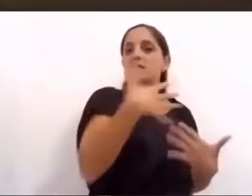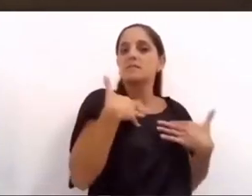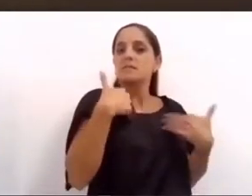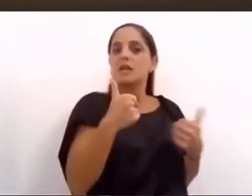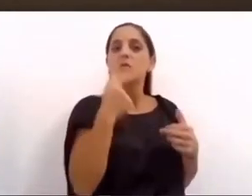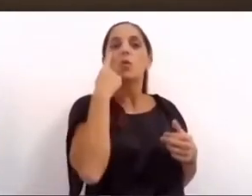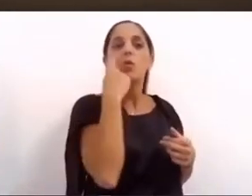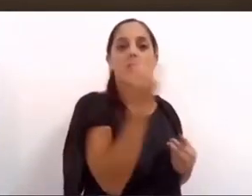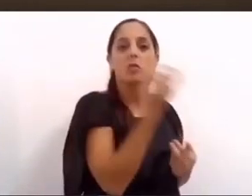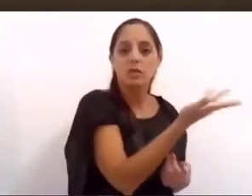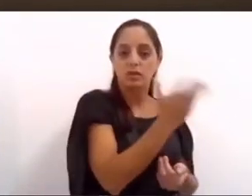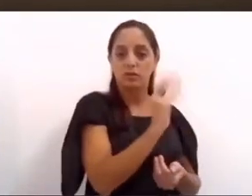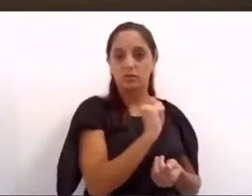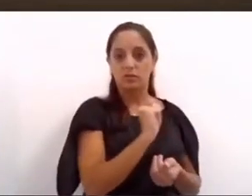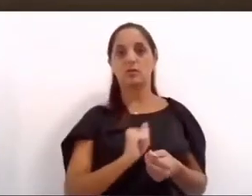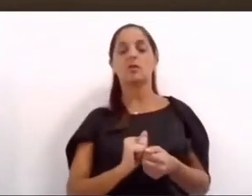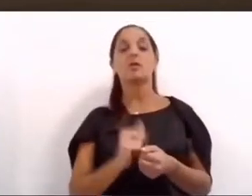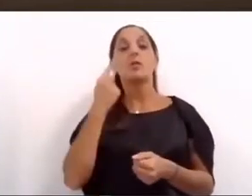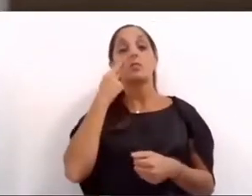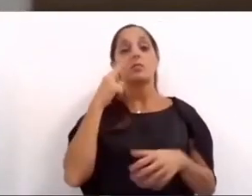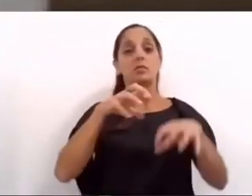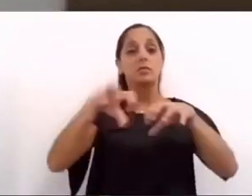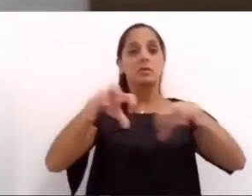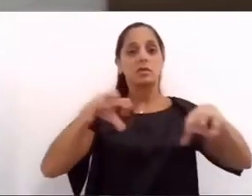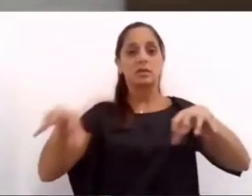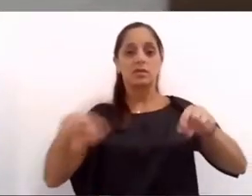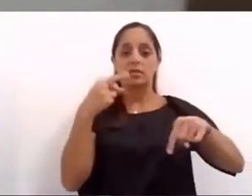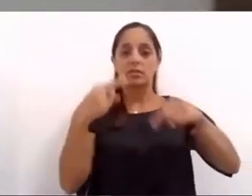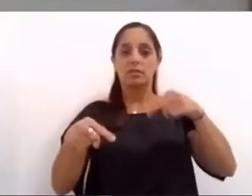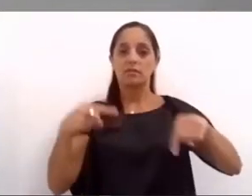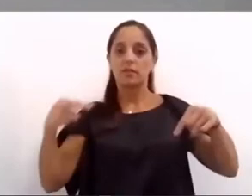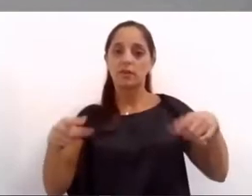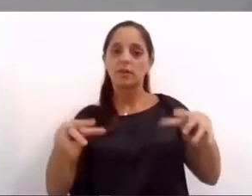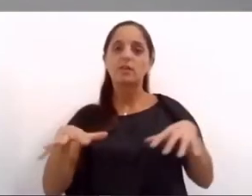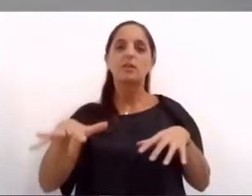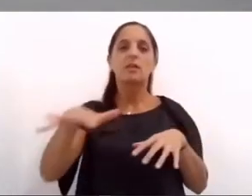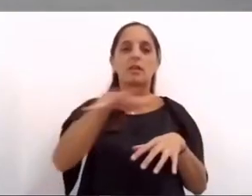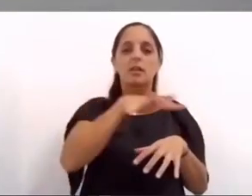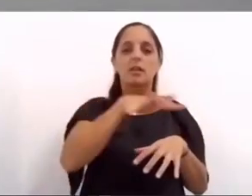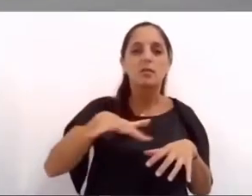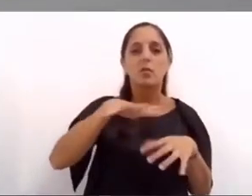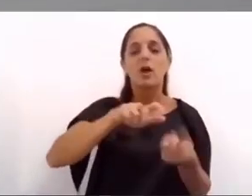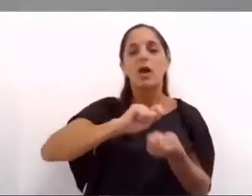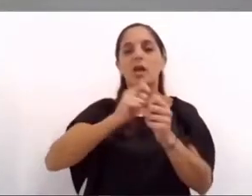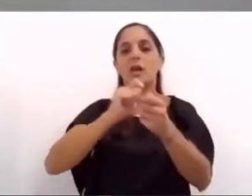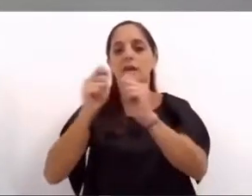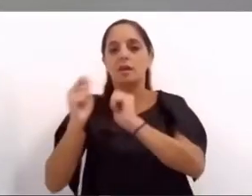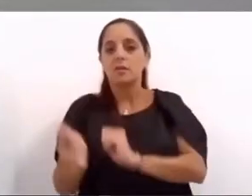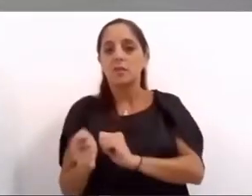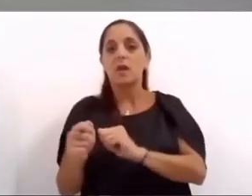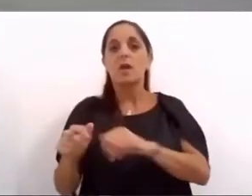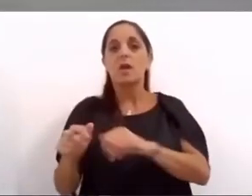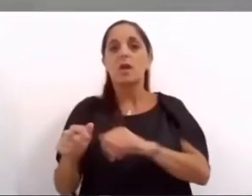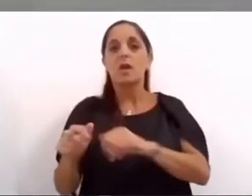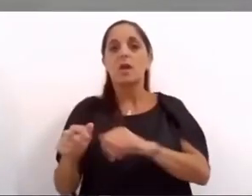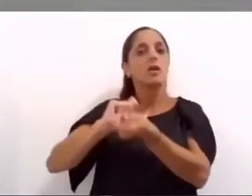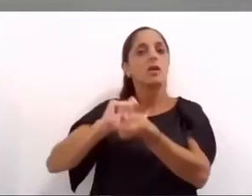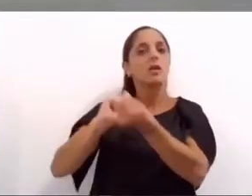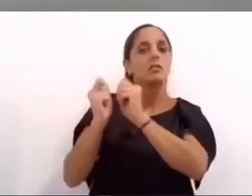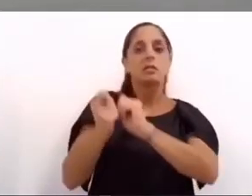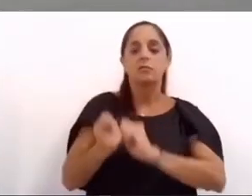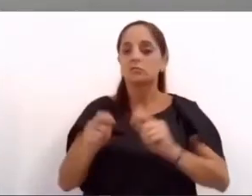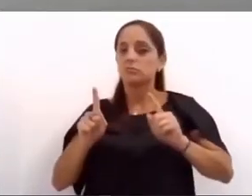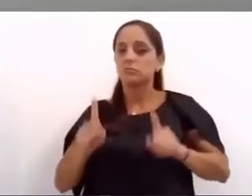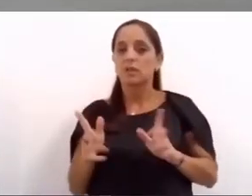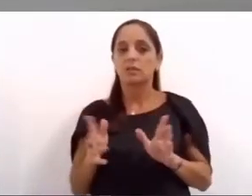edificios en que funcionan las áreas municipales mudando oficinas mejorando espacio y relocalizando equipos en inmuebles propios se